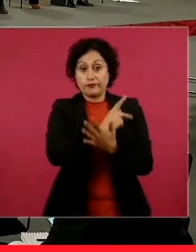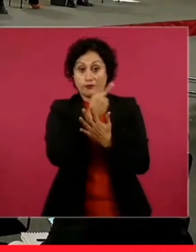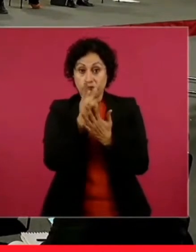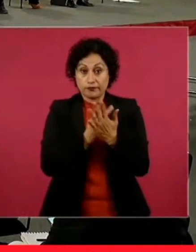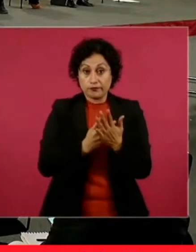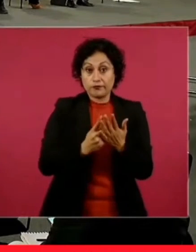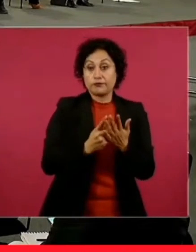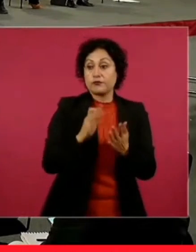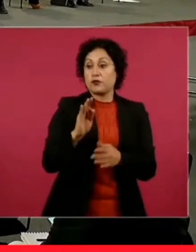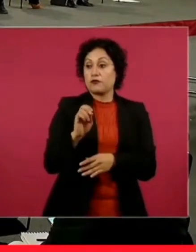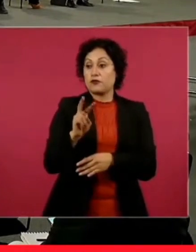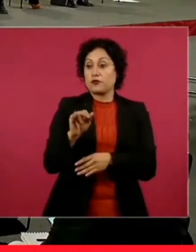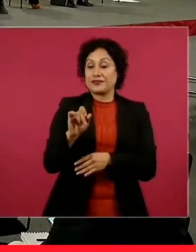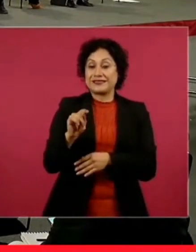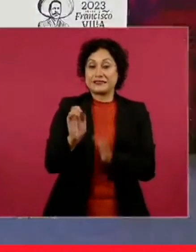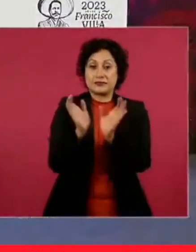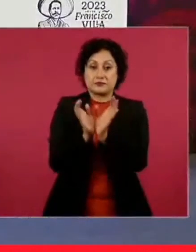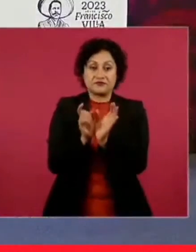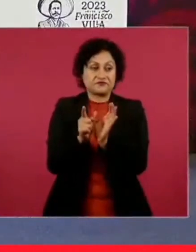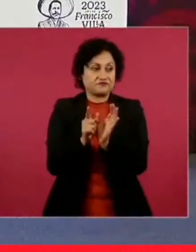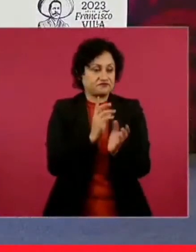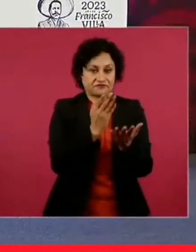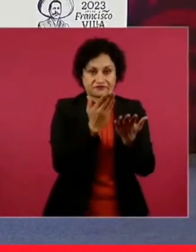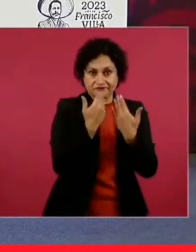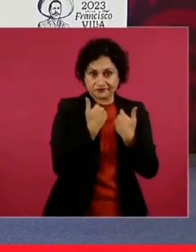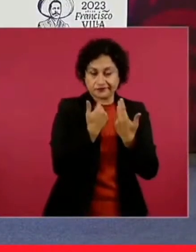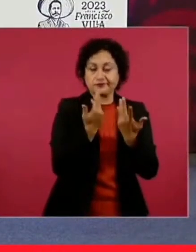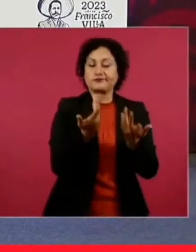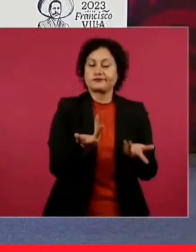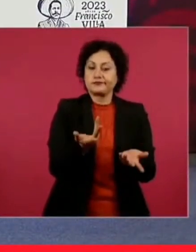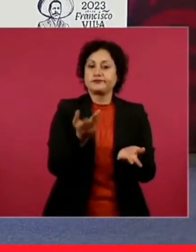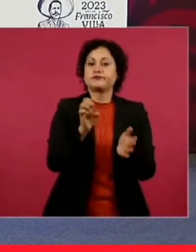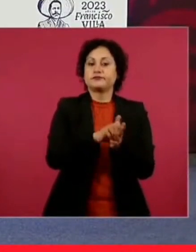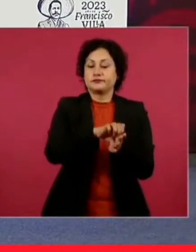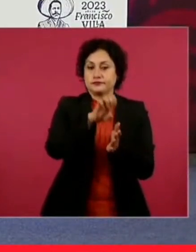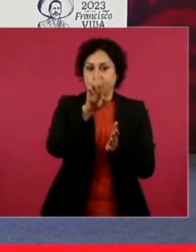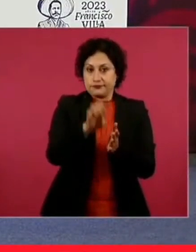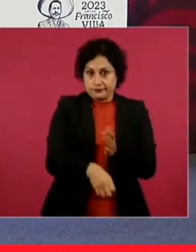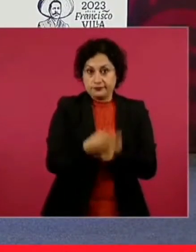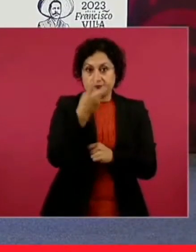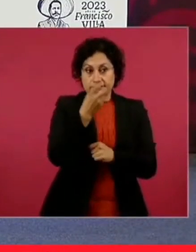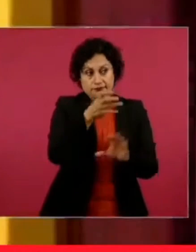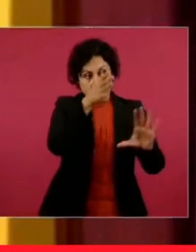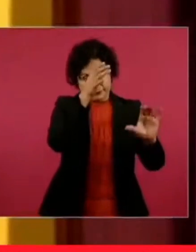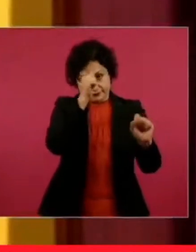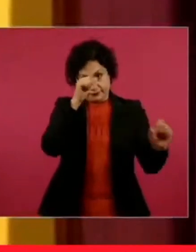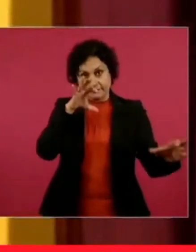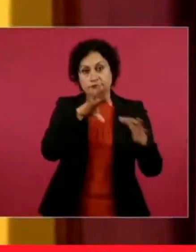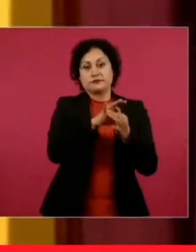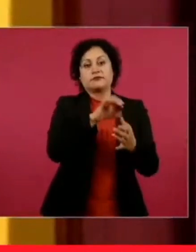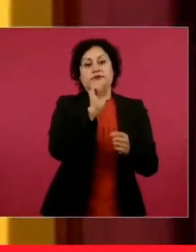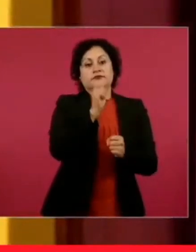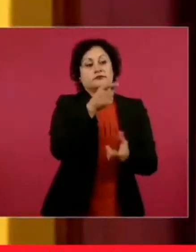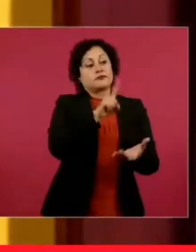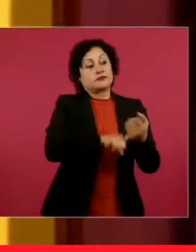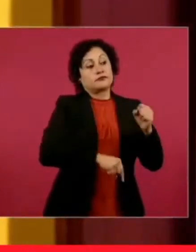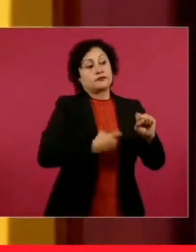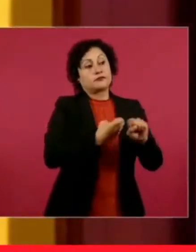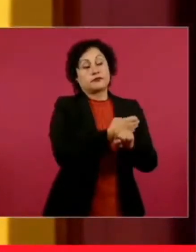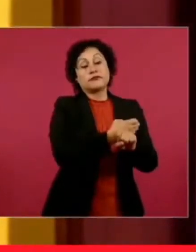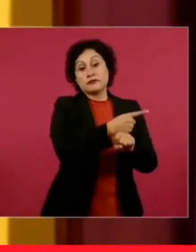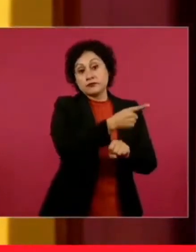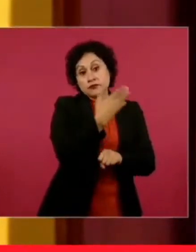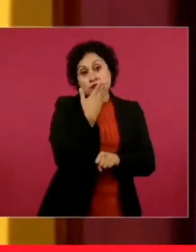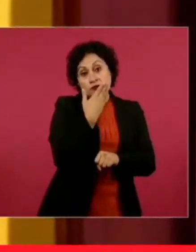Foviste. Entonces, este convenio da la posibilidad de que los trabajadores del estado ahora empiecen a